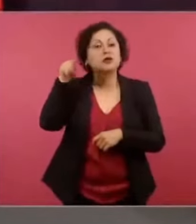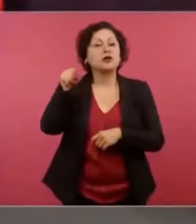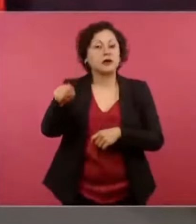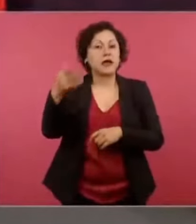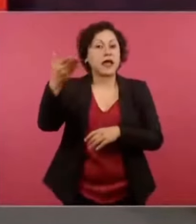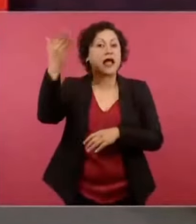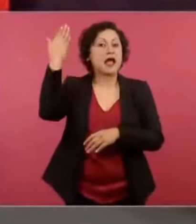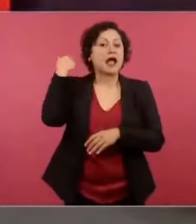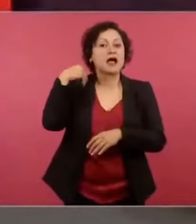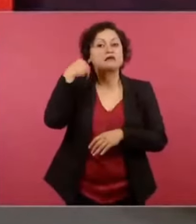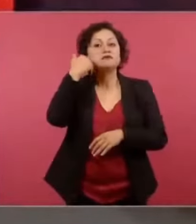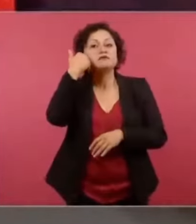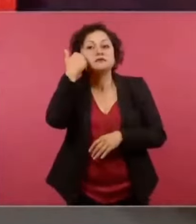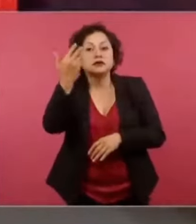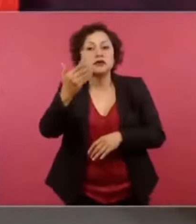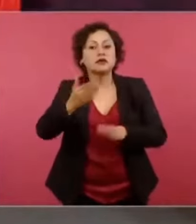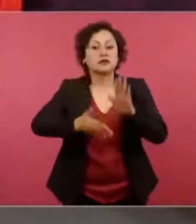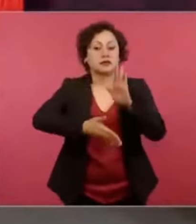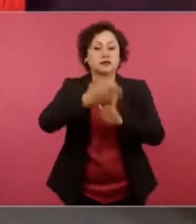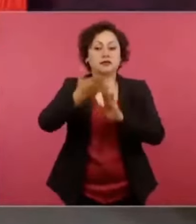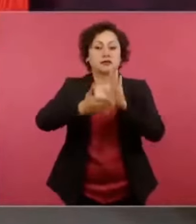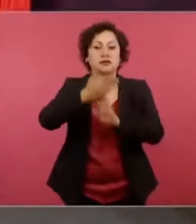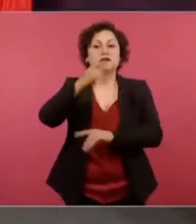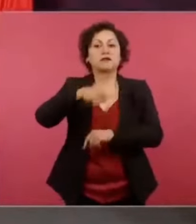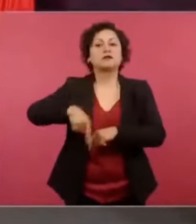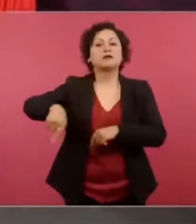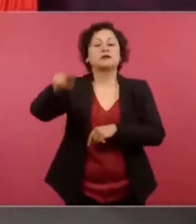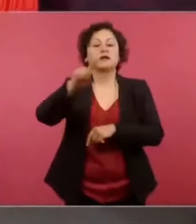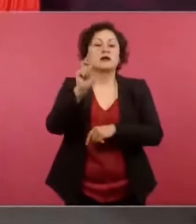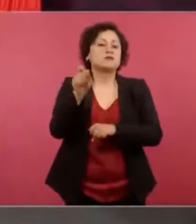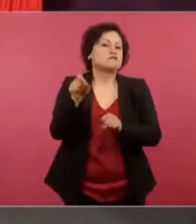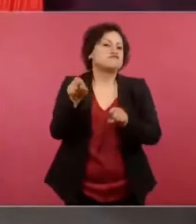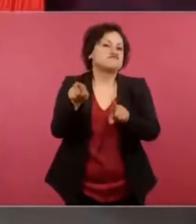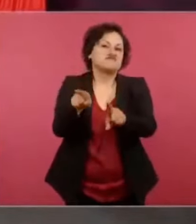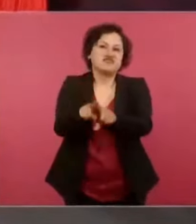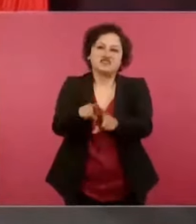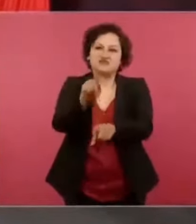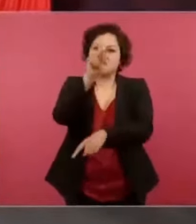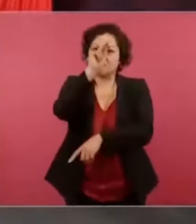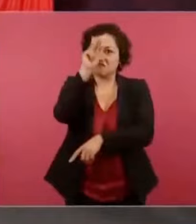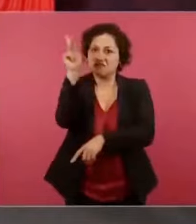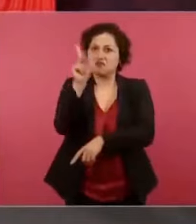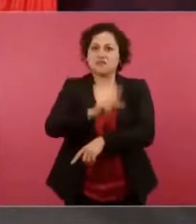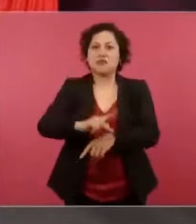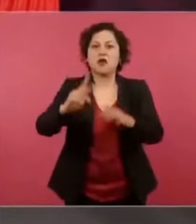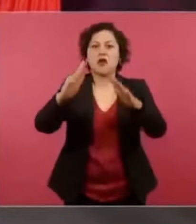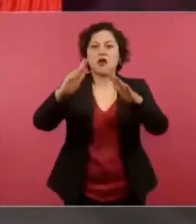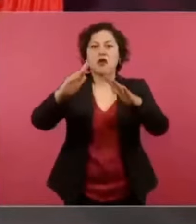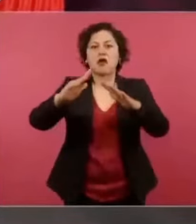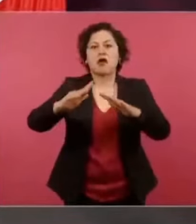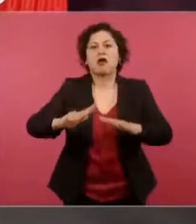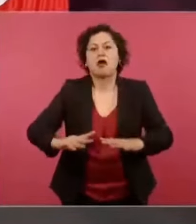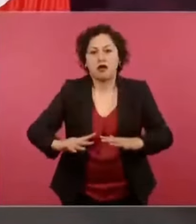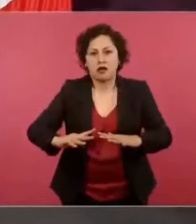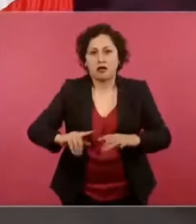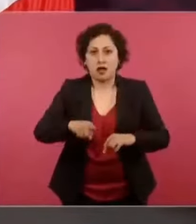los hundimientos son mayores,